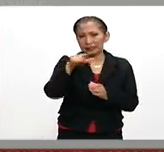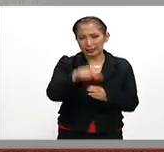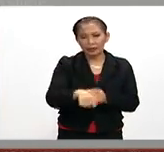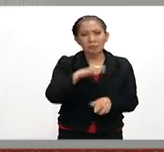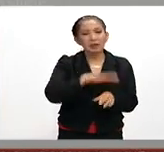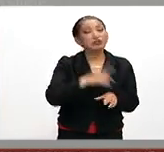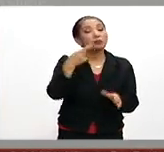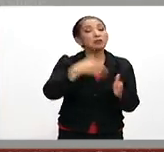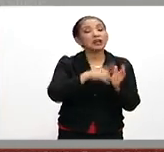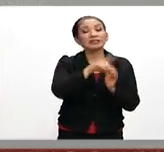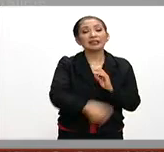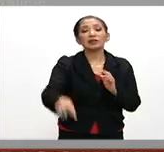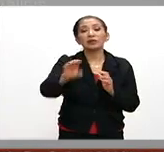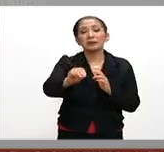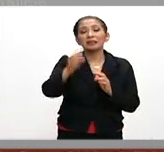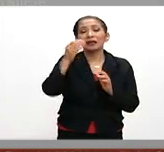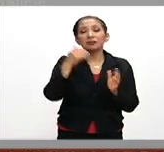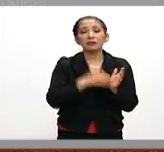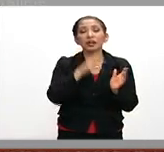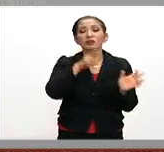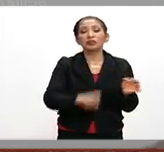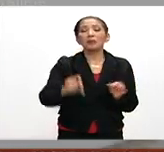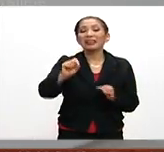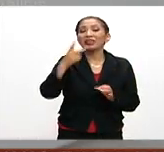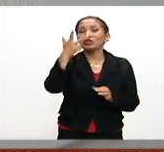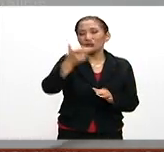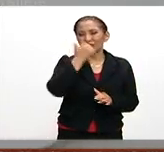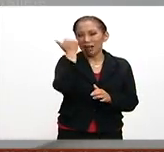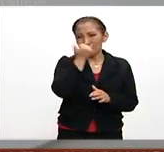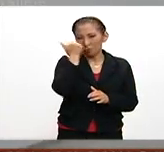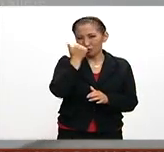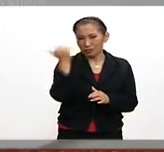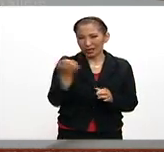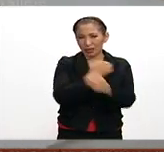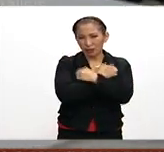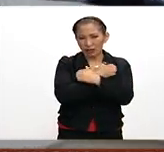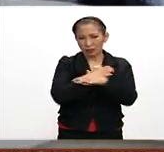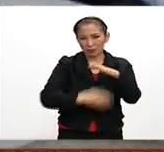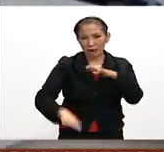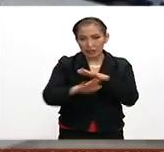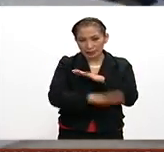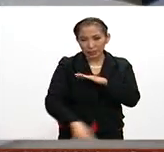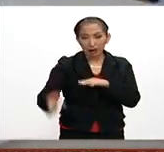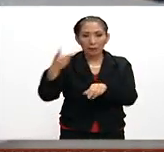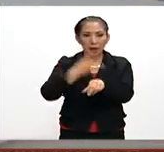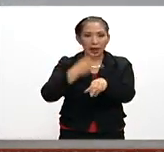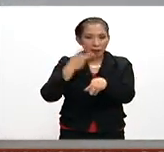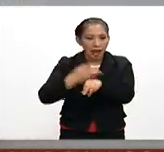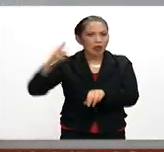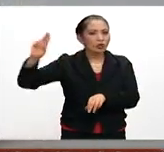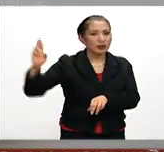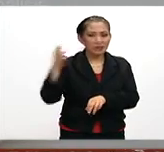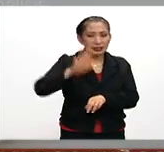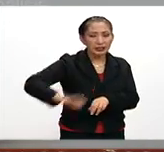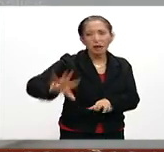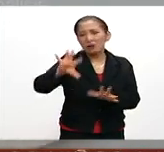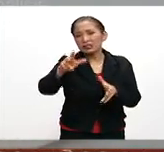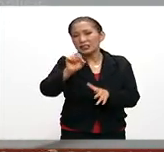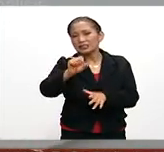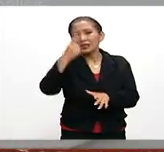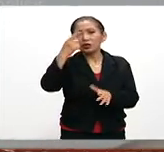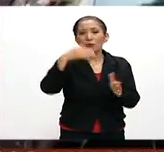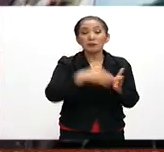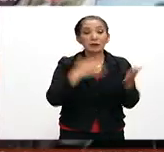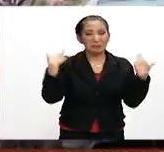Más de 1.191.828 estudiantes de educación básica, media superior y superior, y alrededor de 61